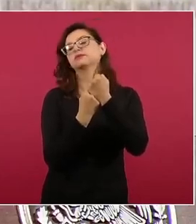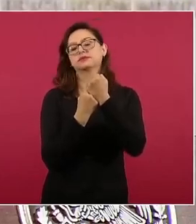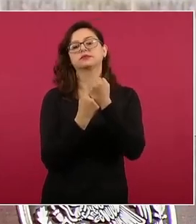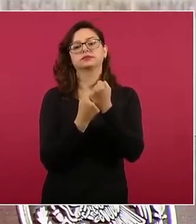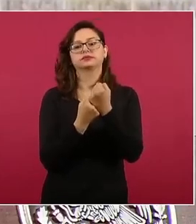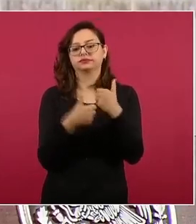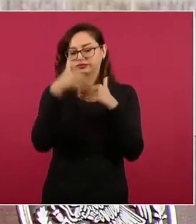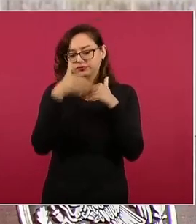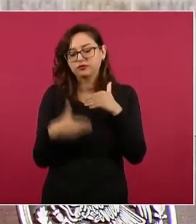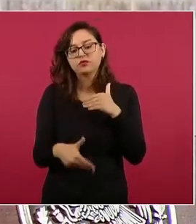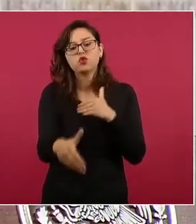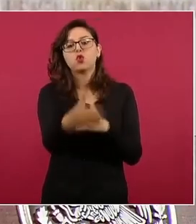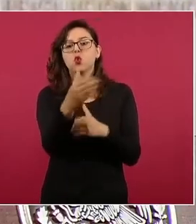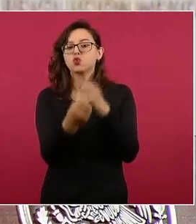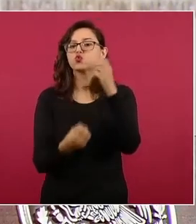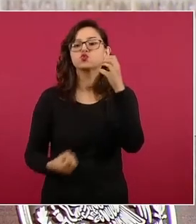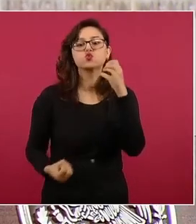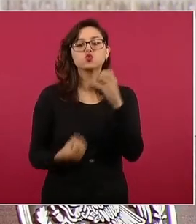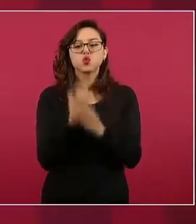etapa nueva